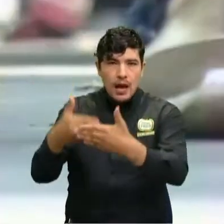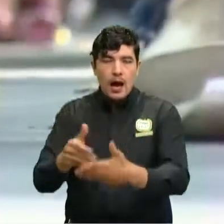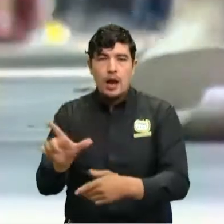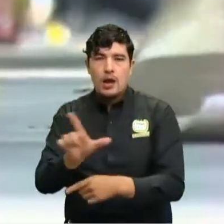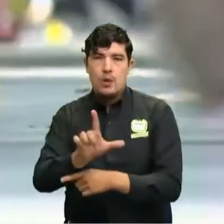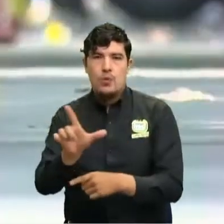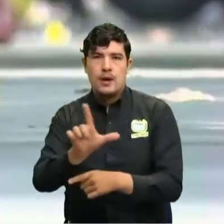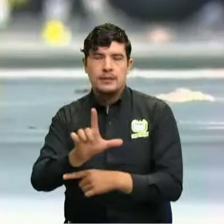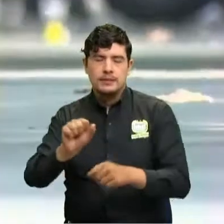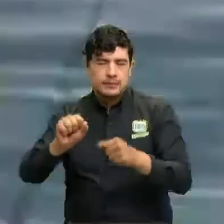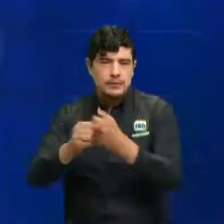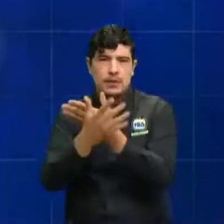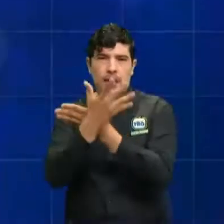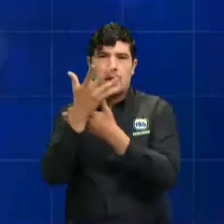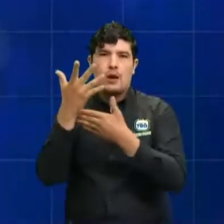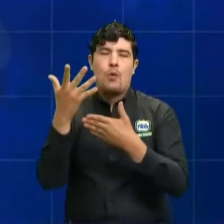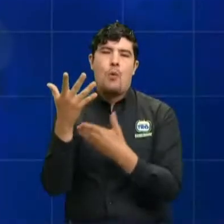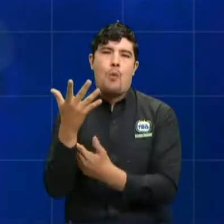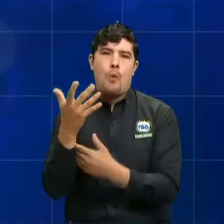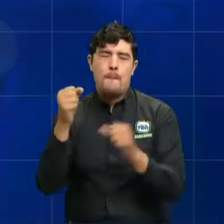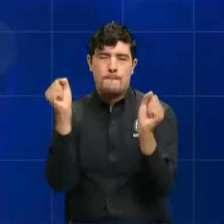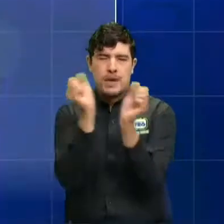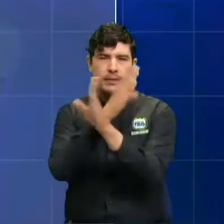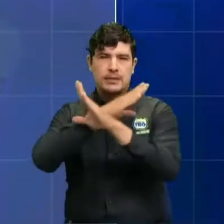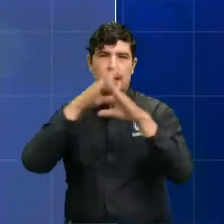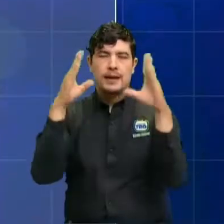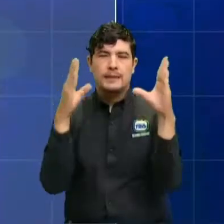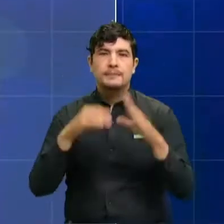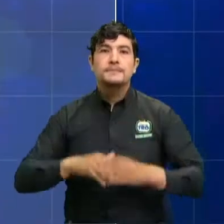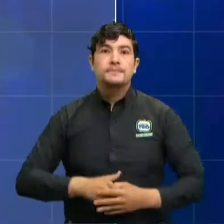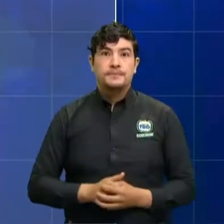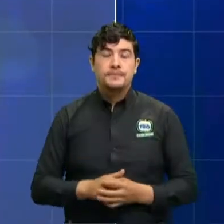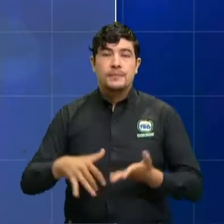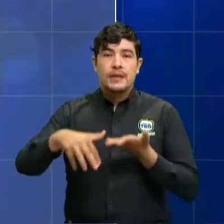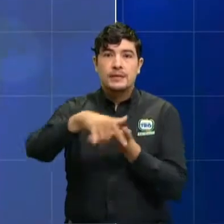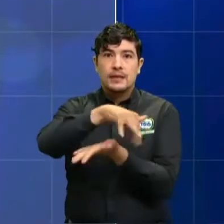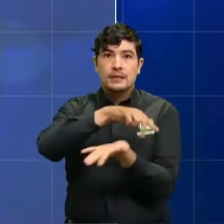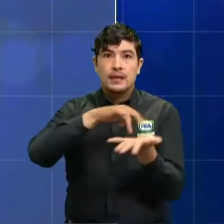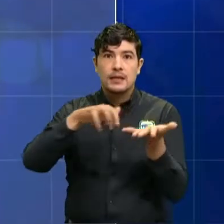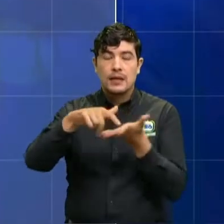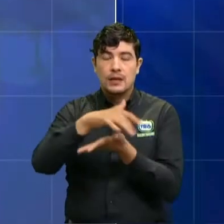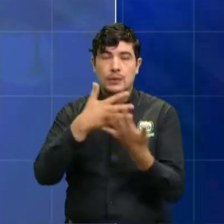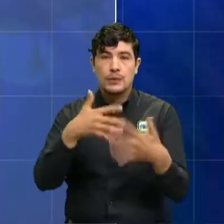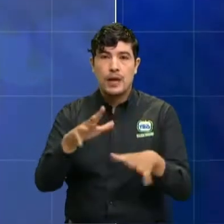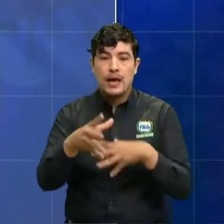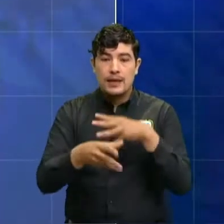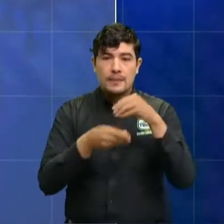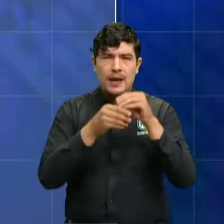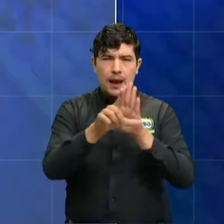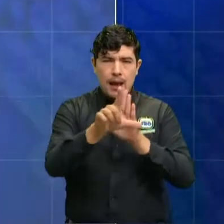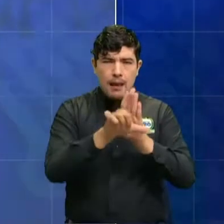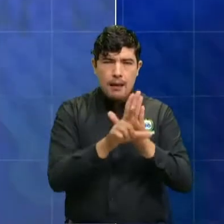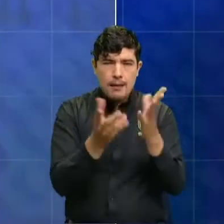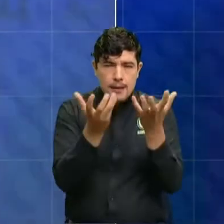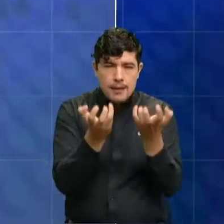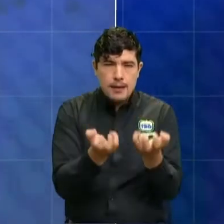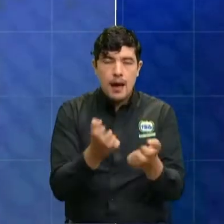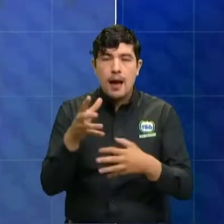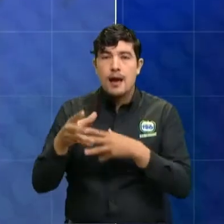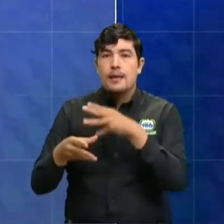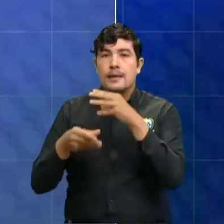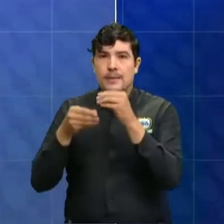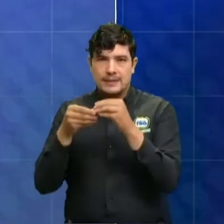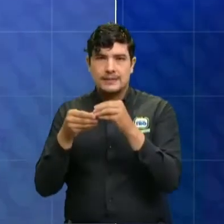a las 5 de la mañana. Este toque de queda en Santander incluyendo la ley seca, pero algo muy